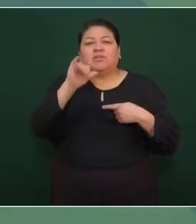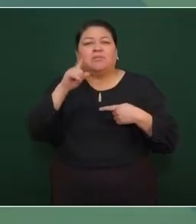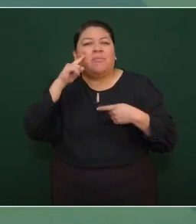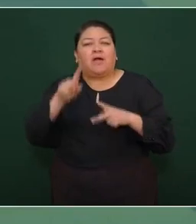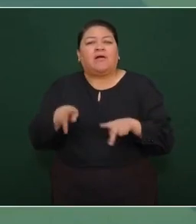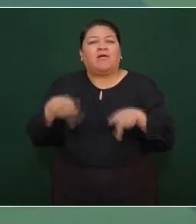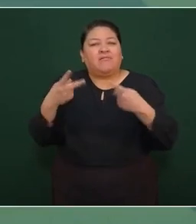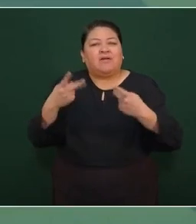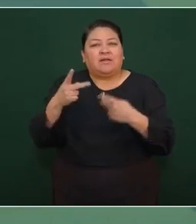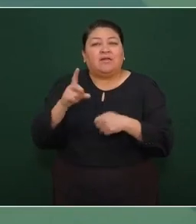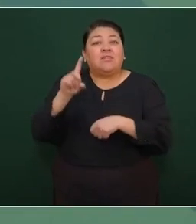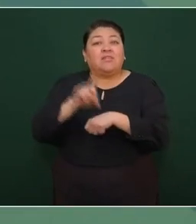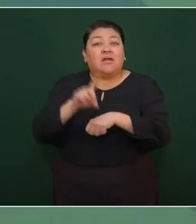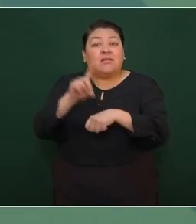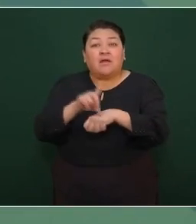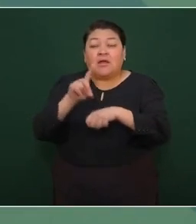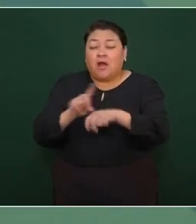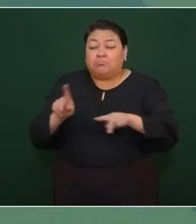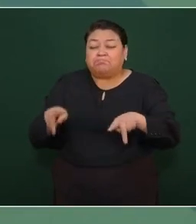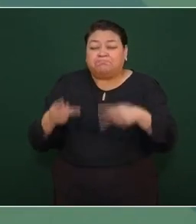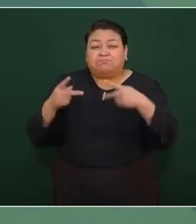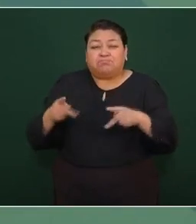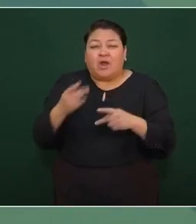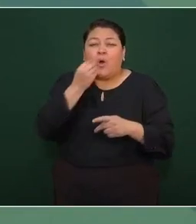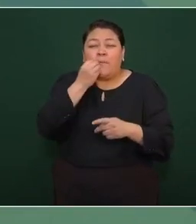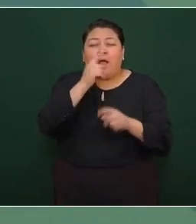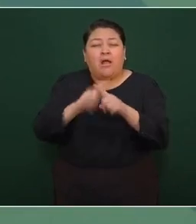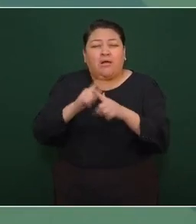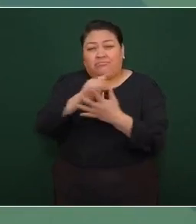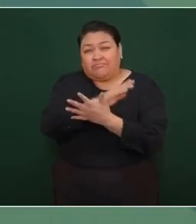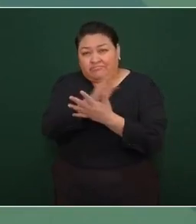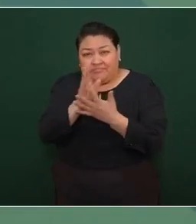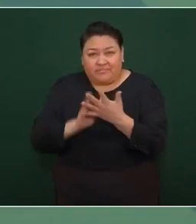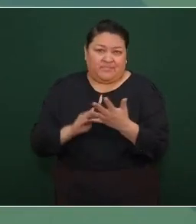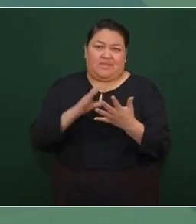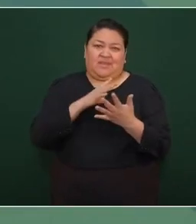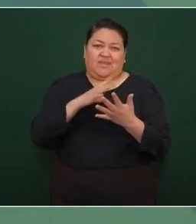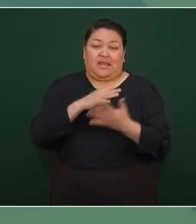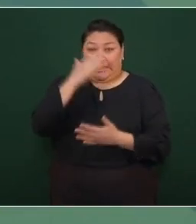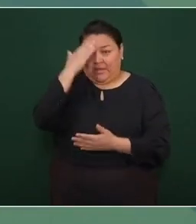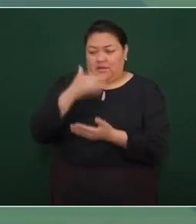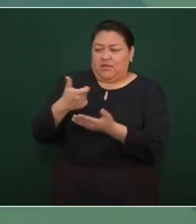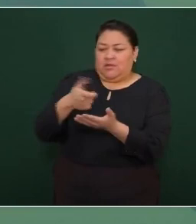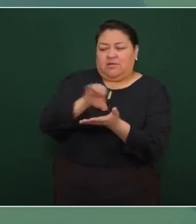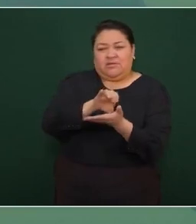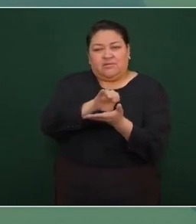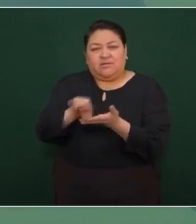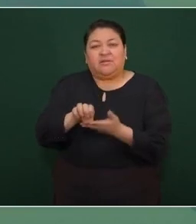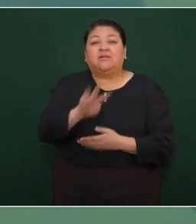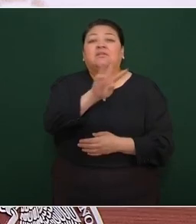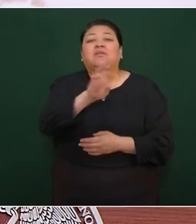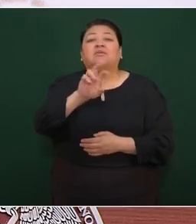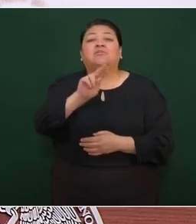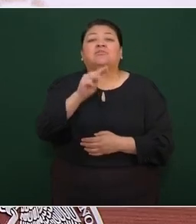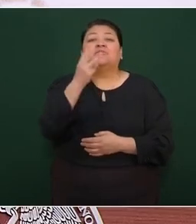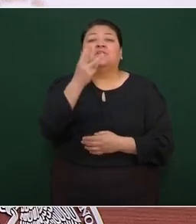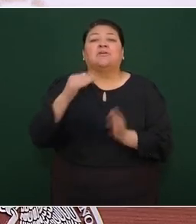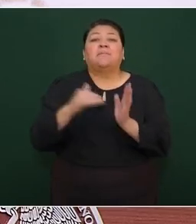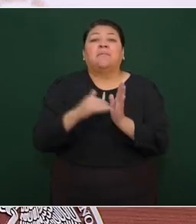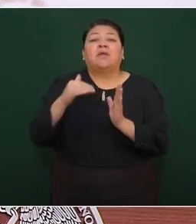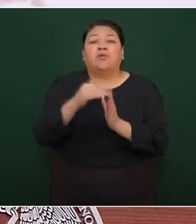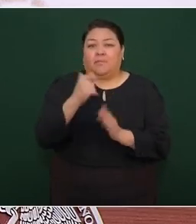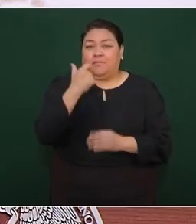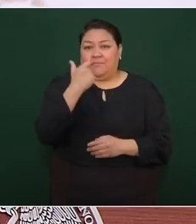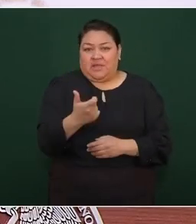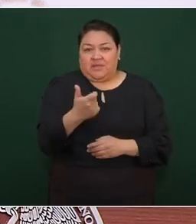en donde diariamente se comercializan productos básicos. En estas obras se invierten 383 millones de pesos